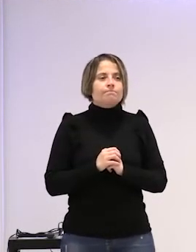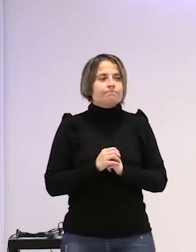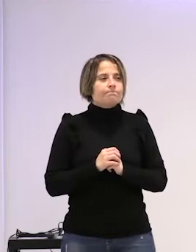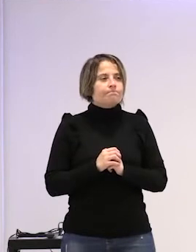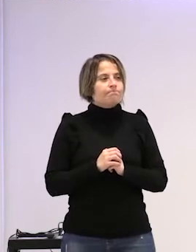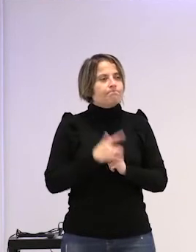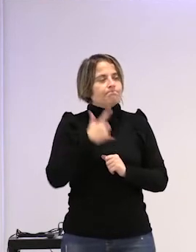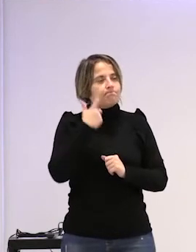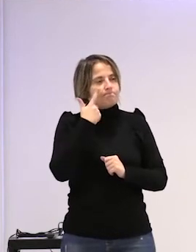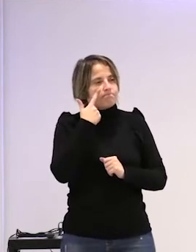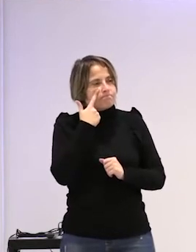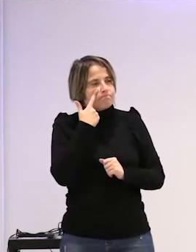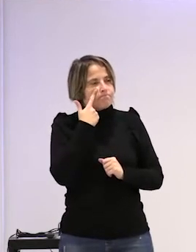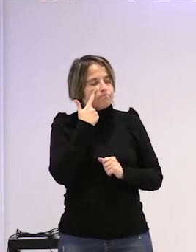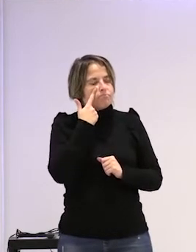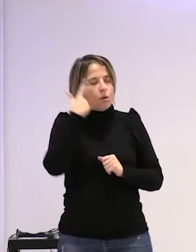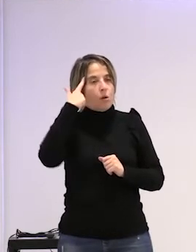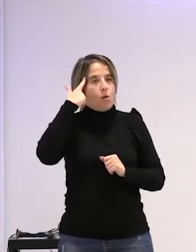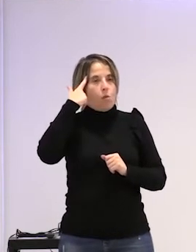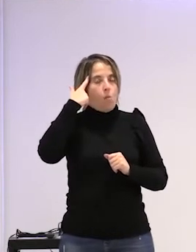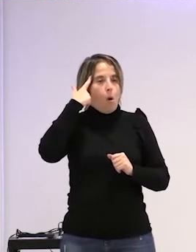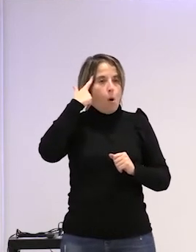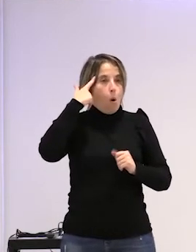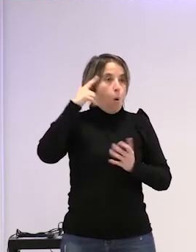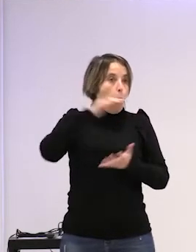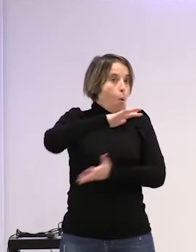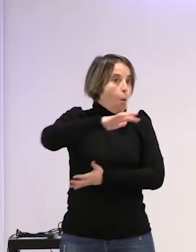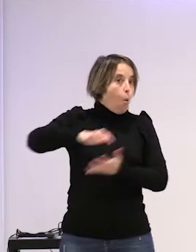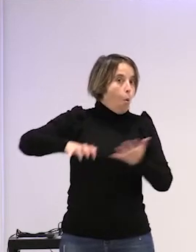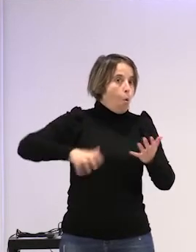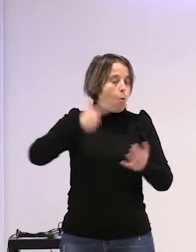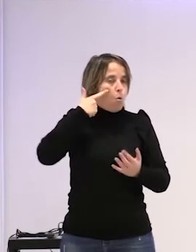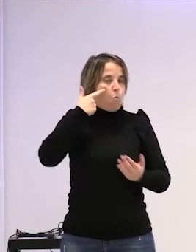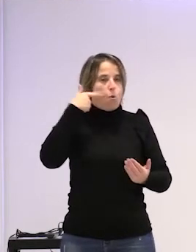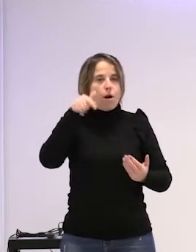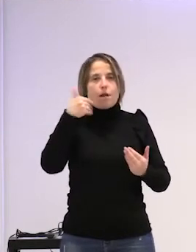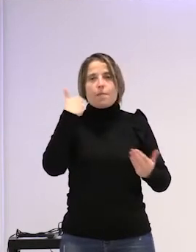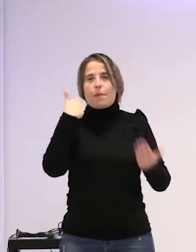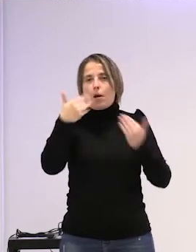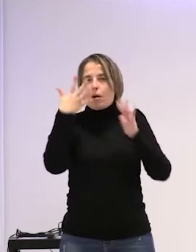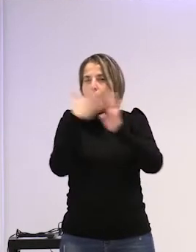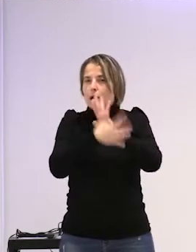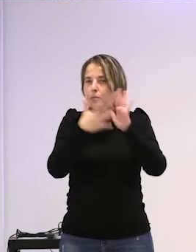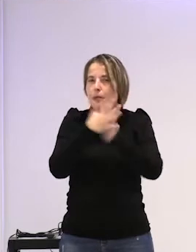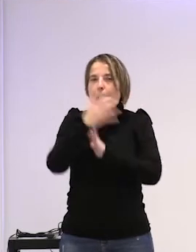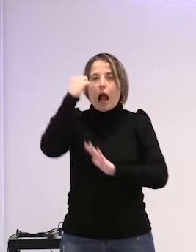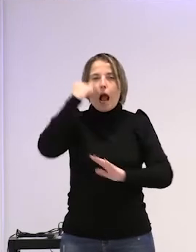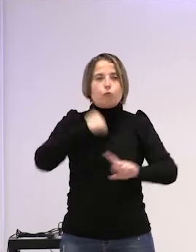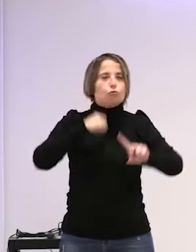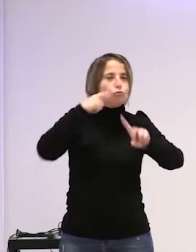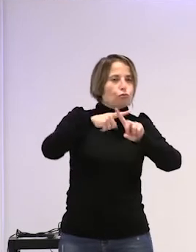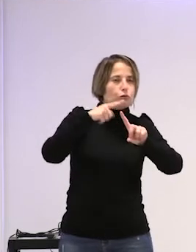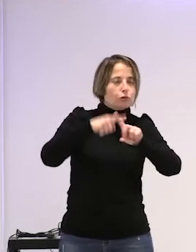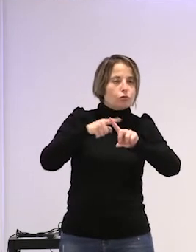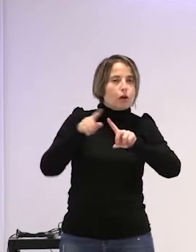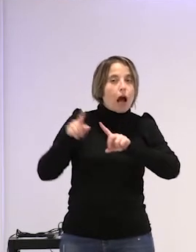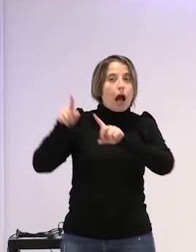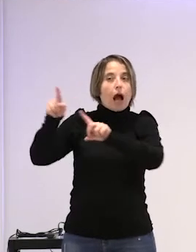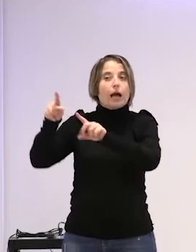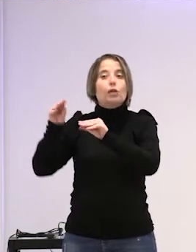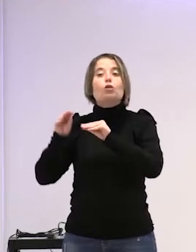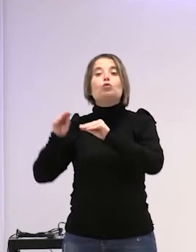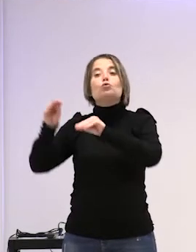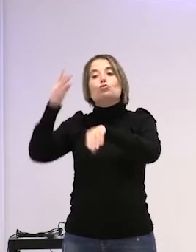pues causa un gran escándalo al hablar y al poner sobre la mesa los abusos sexuales que a él le cuentan sus